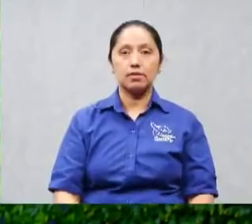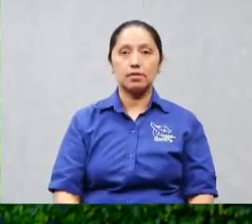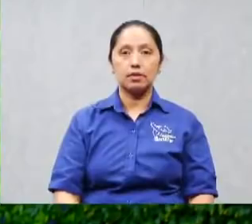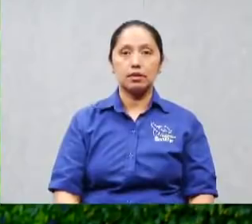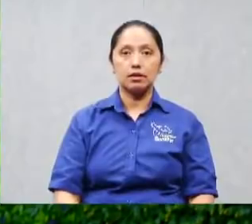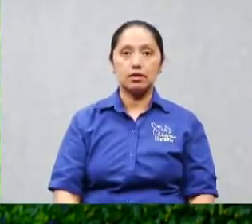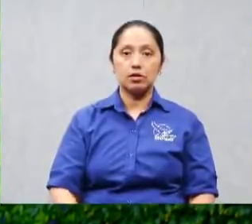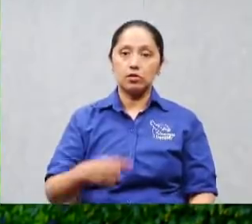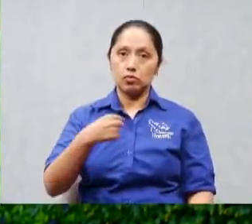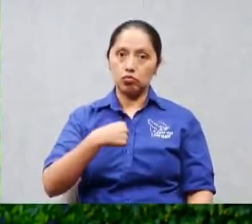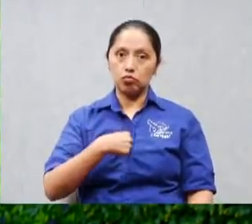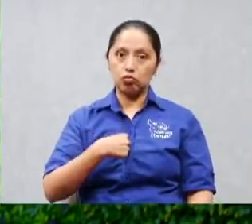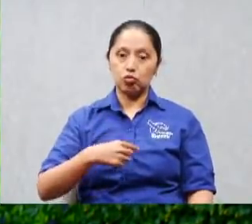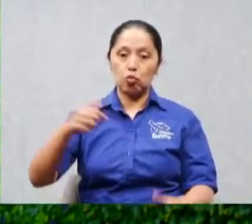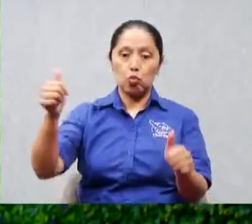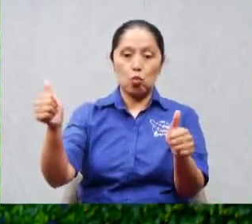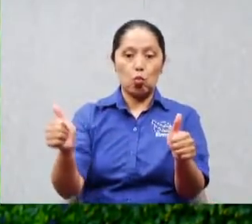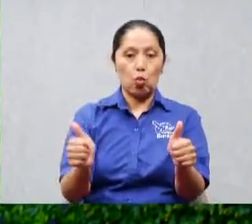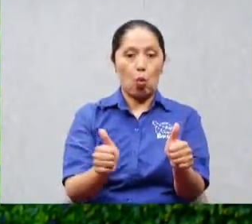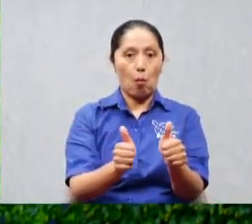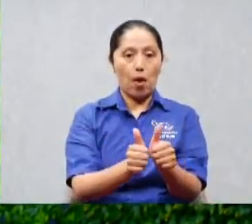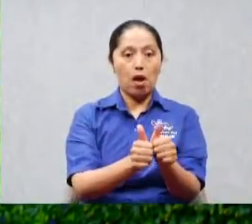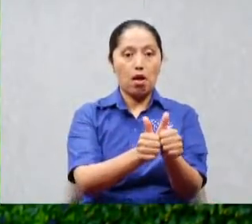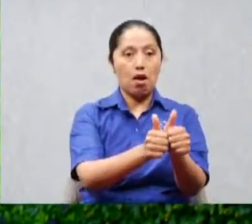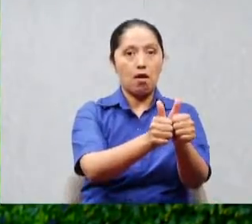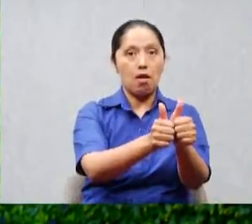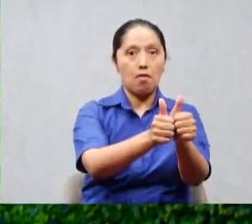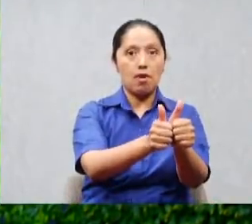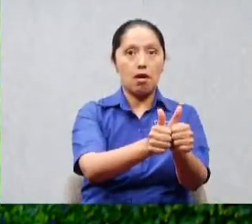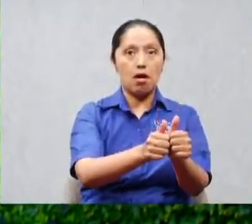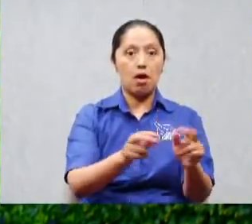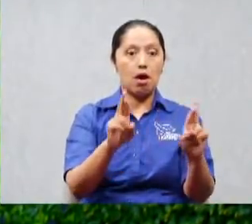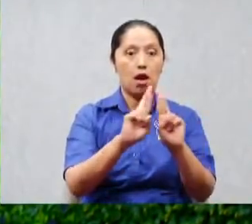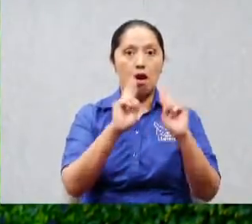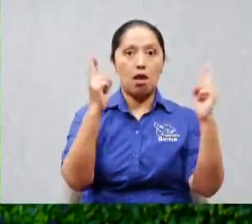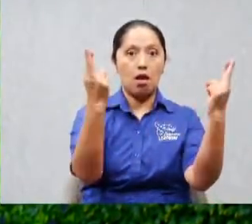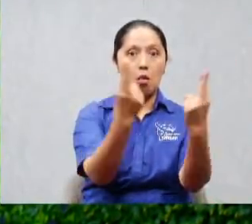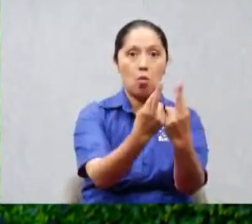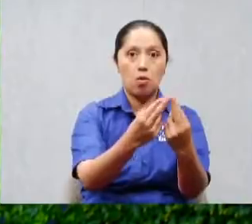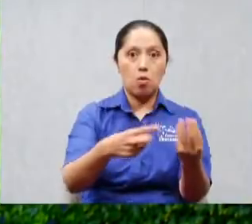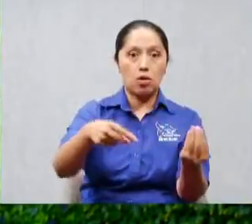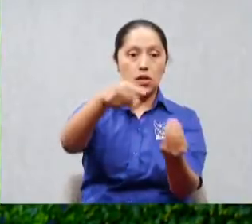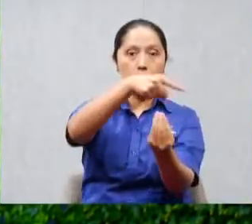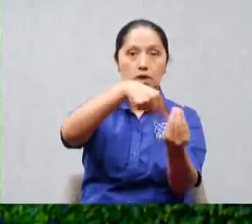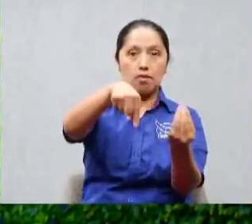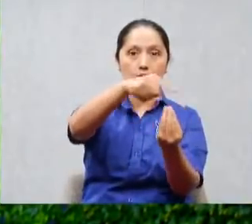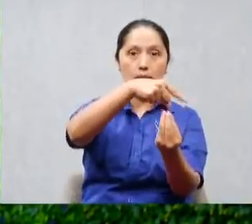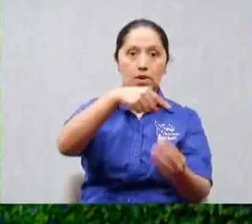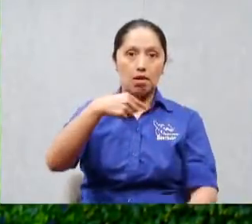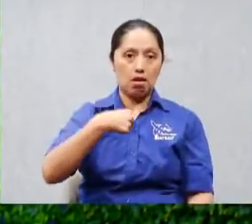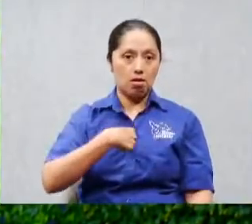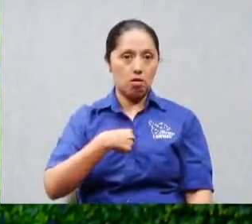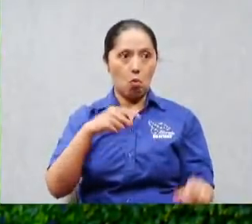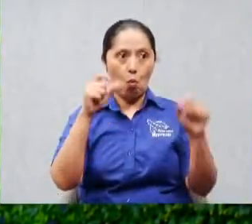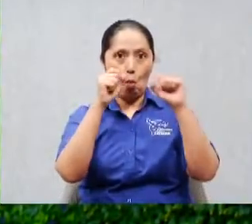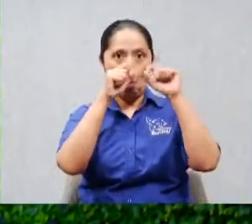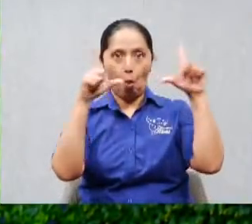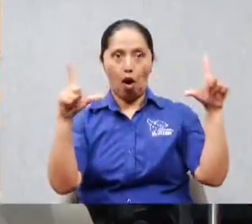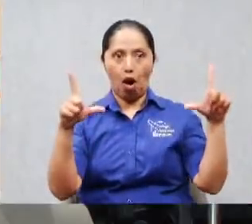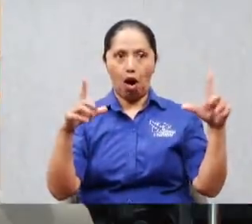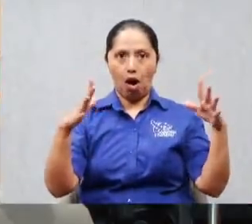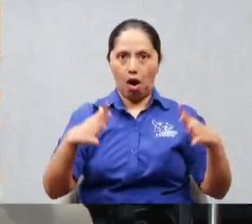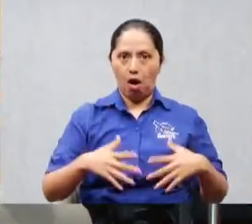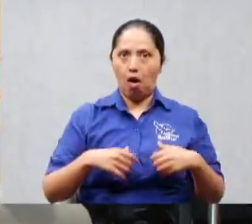juntas con sus hermanos y yo miraba era tremendo yo lo admiraba era fuerte